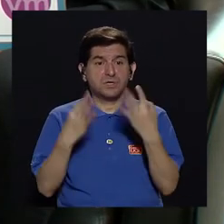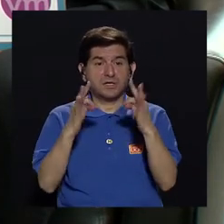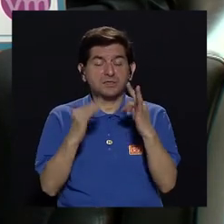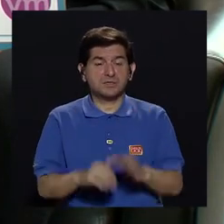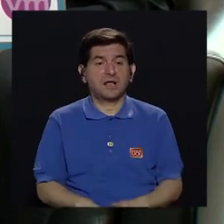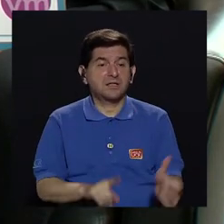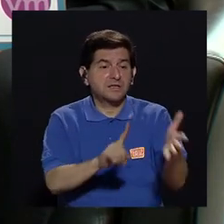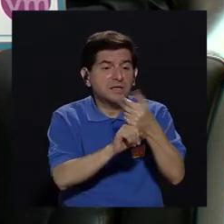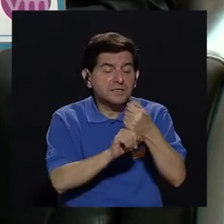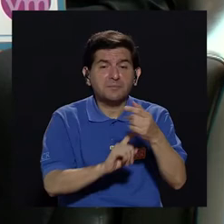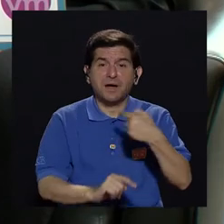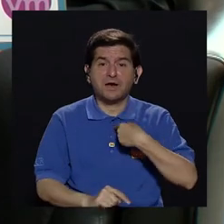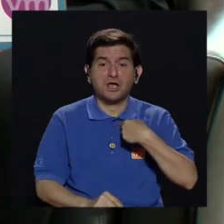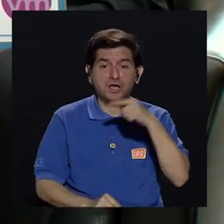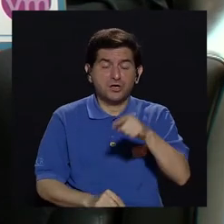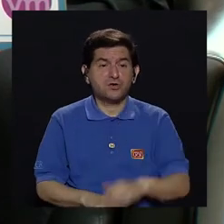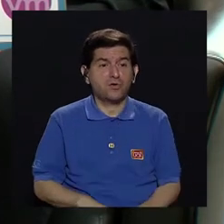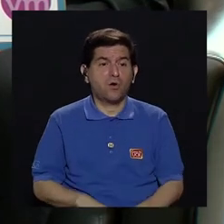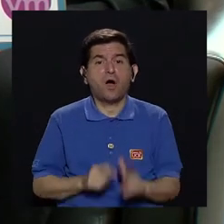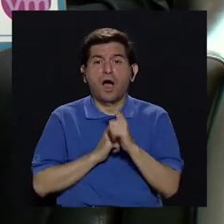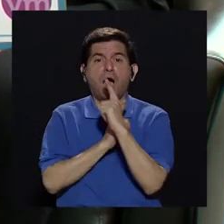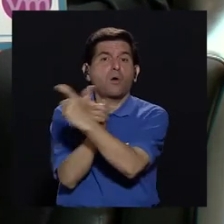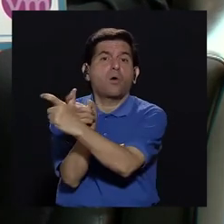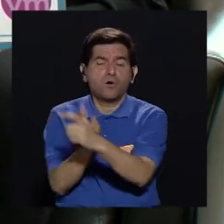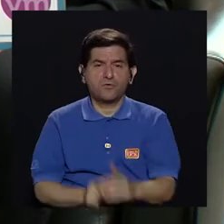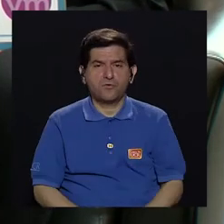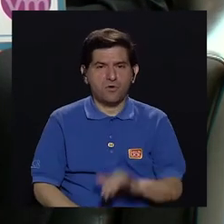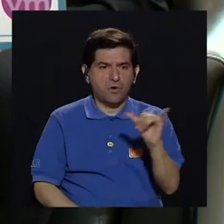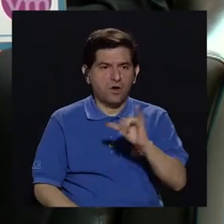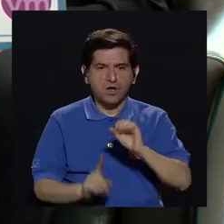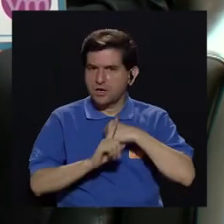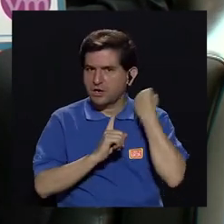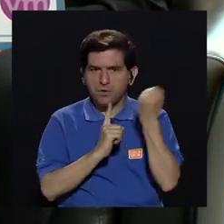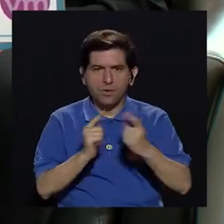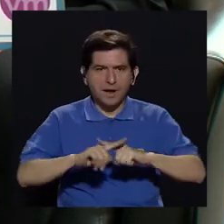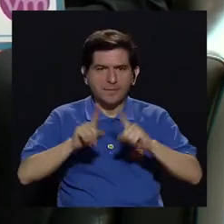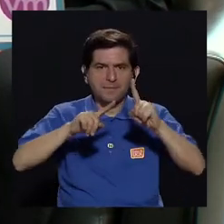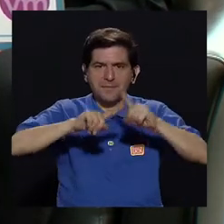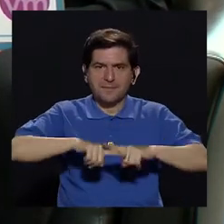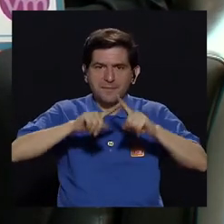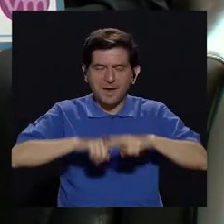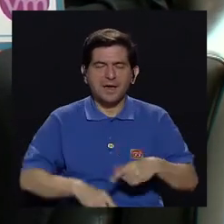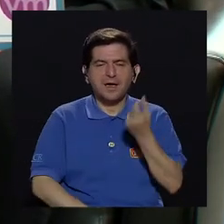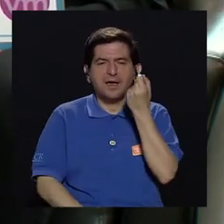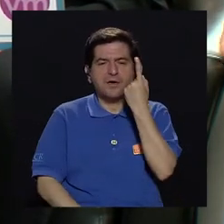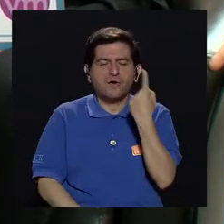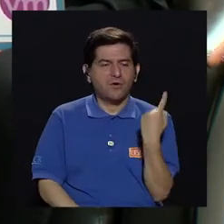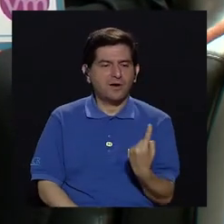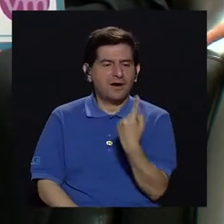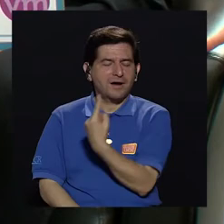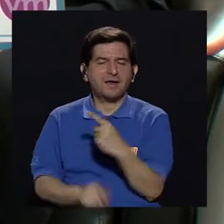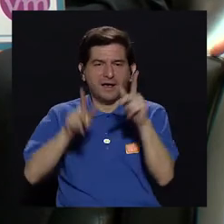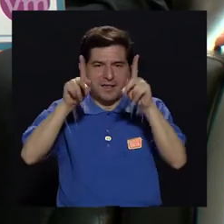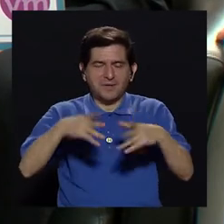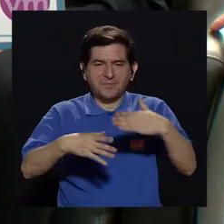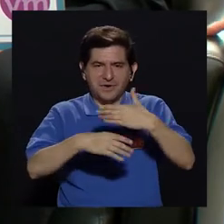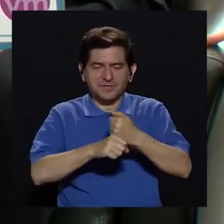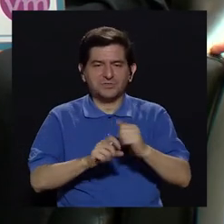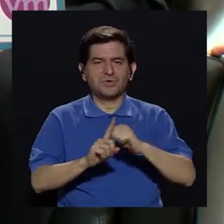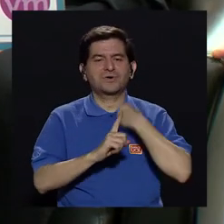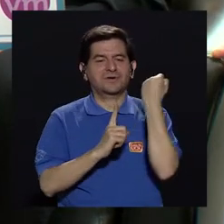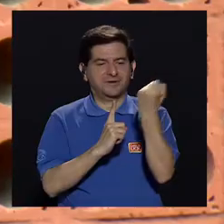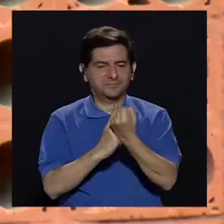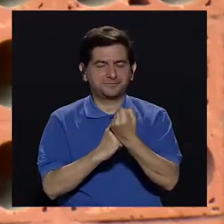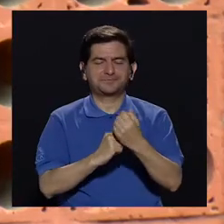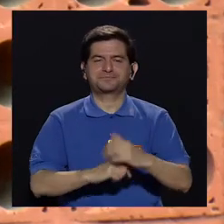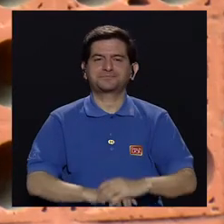agarrarlo y yo salga corriendo. O sea, el evento es el mismo. Lo que va a depender es la interpretación que cada uno de nosotros hagamos sobre